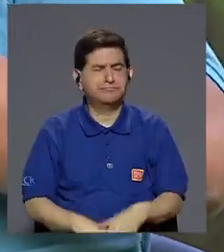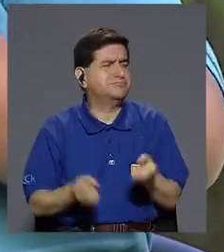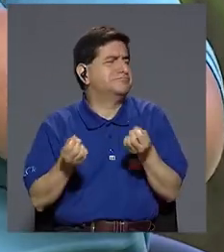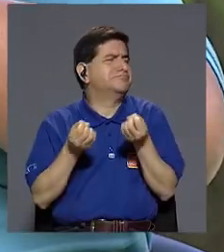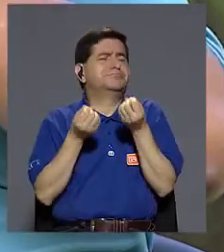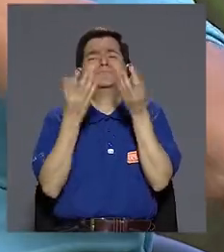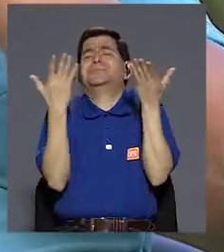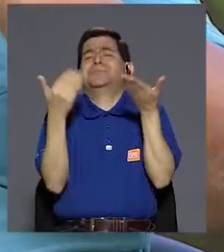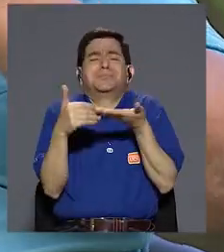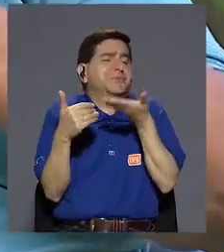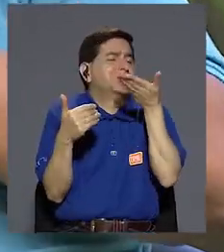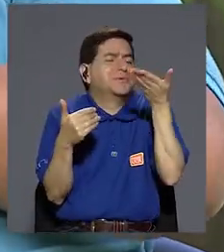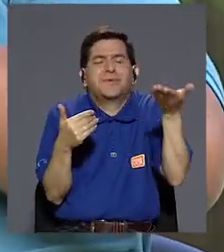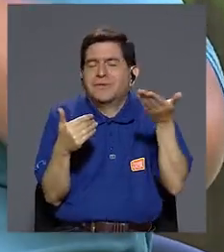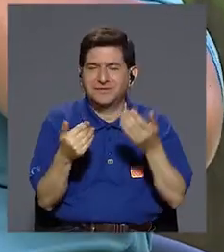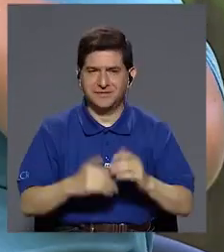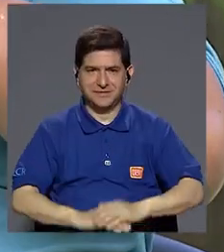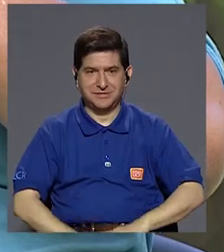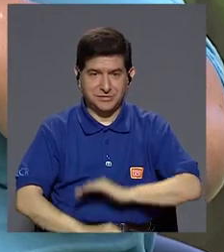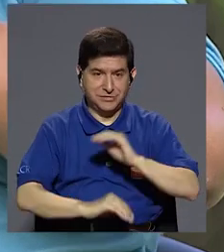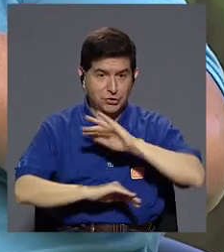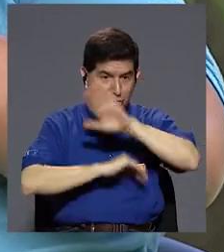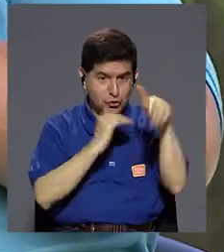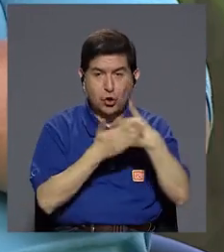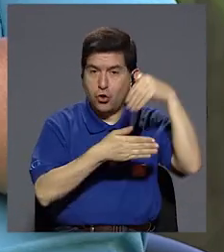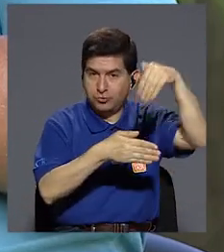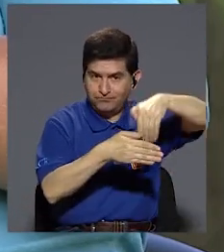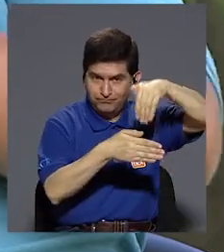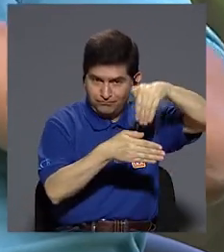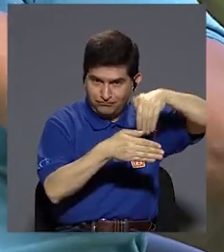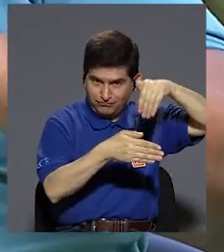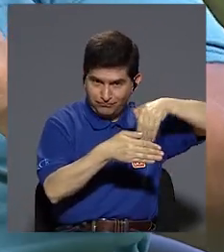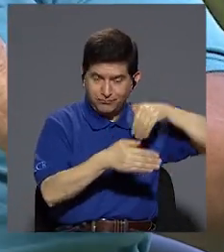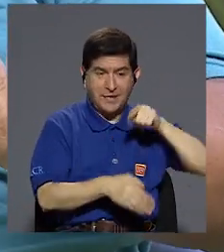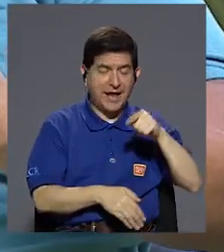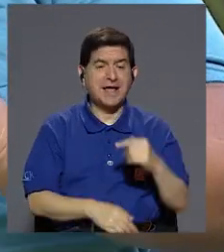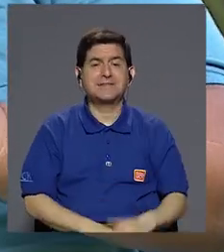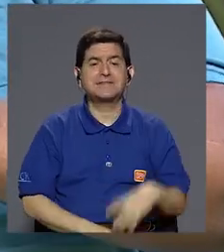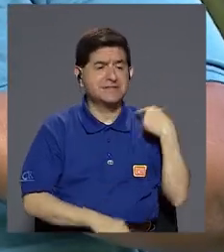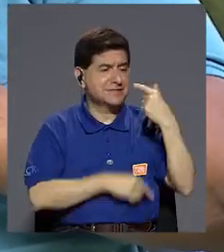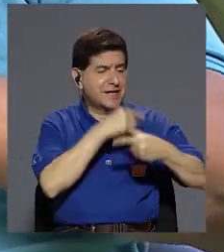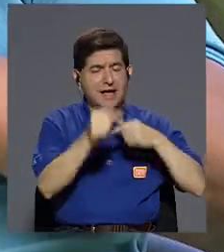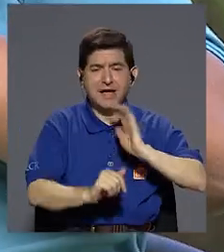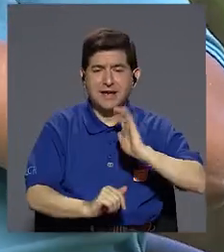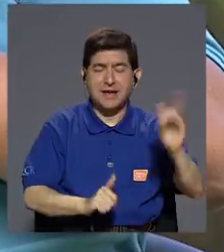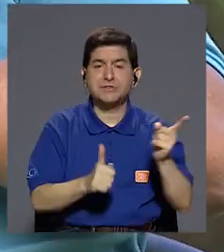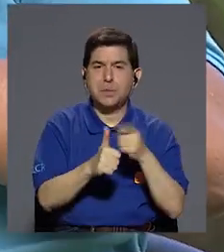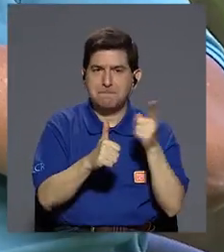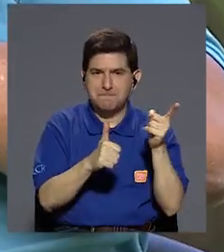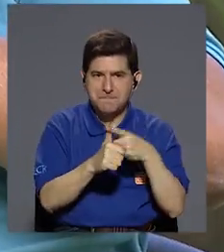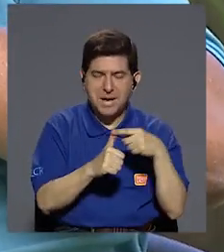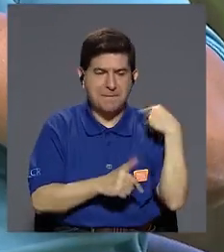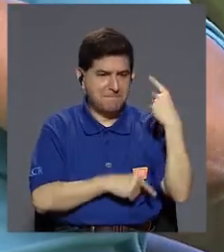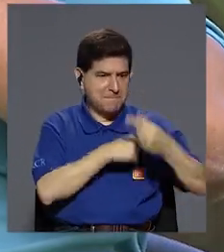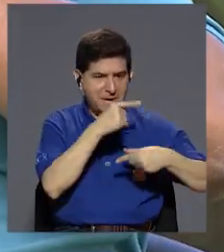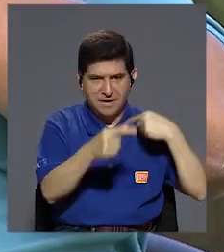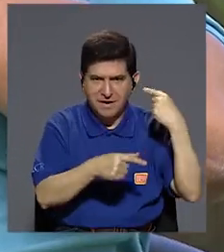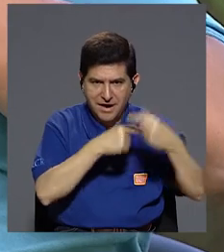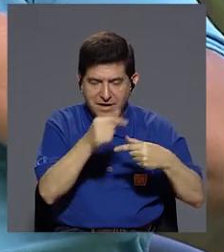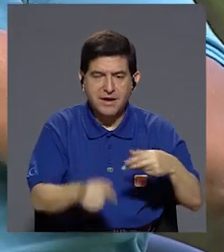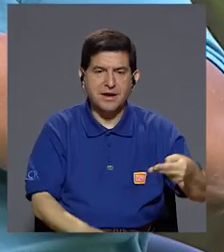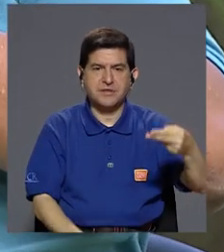bueno, una infinidad de posibilidades, entonces todo lo registran. Esta generación de niños y niñas es la primera generación en